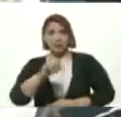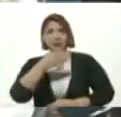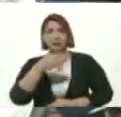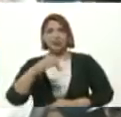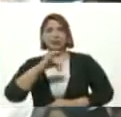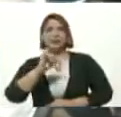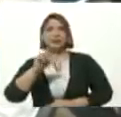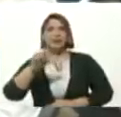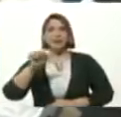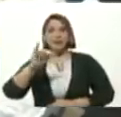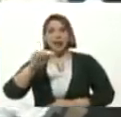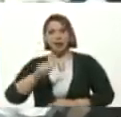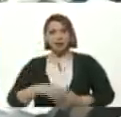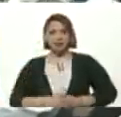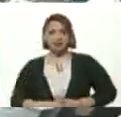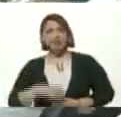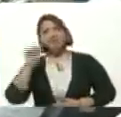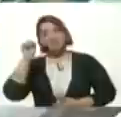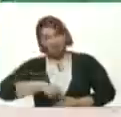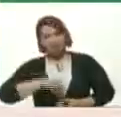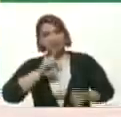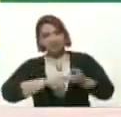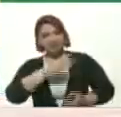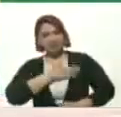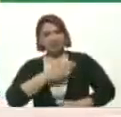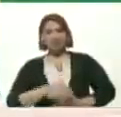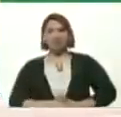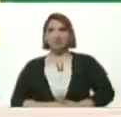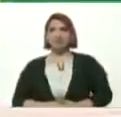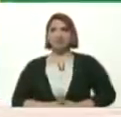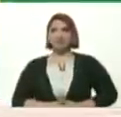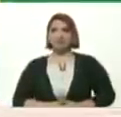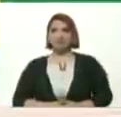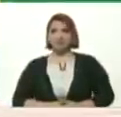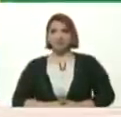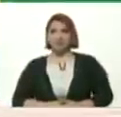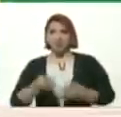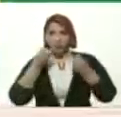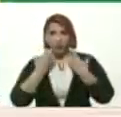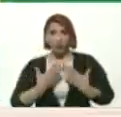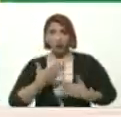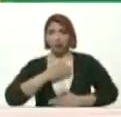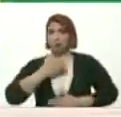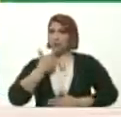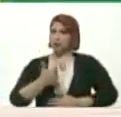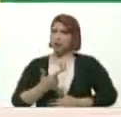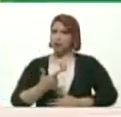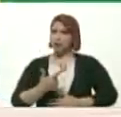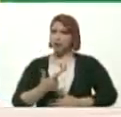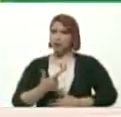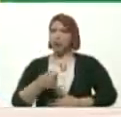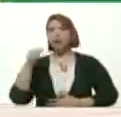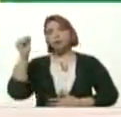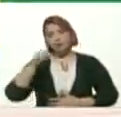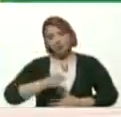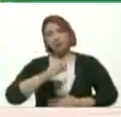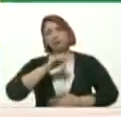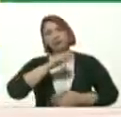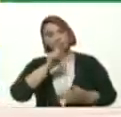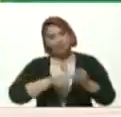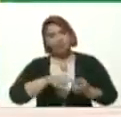¿Ah? Sicilia Correcto Bueno Ese es mi dicho preferido Sicilia